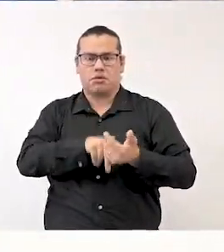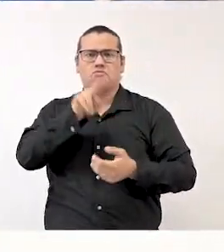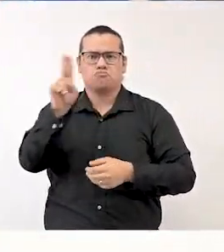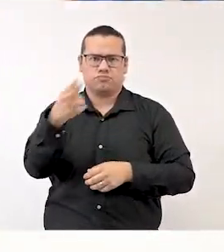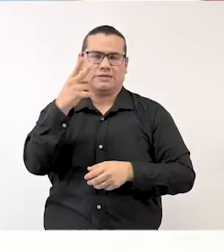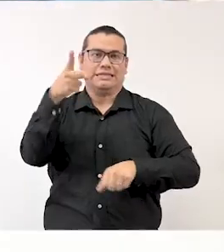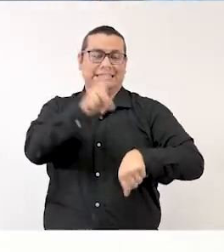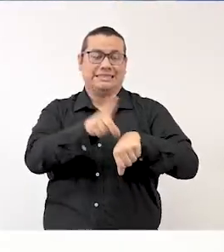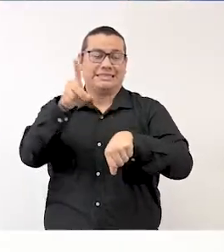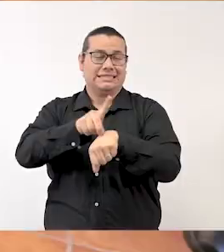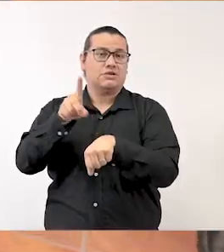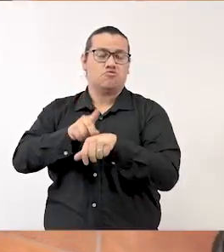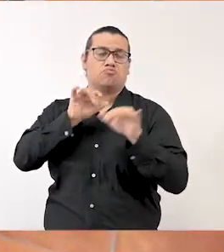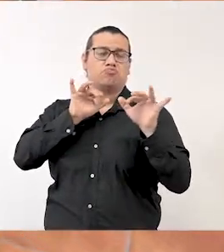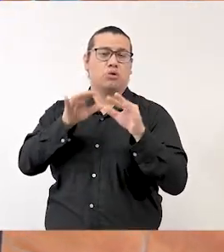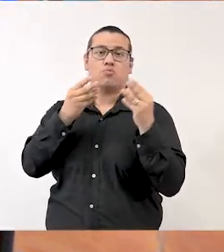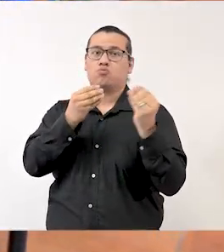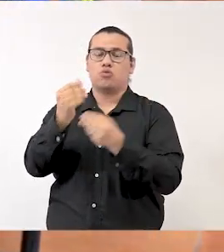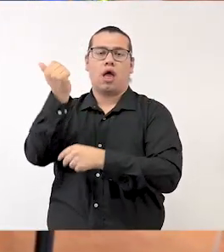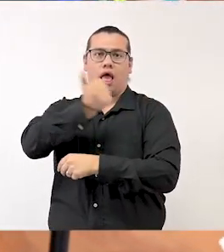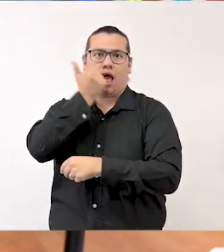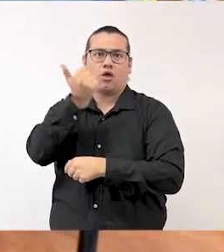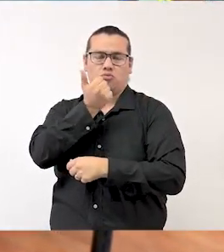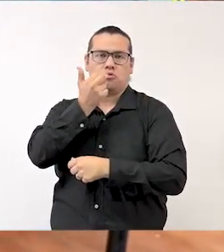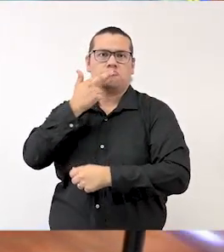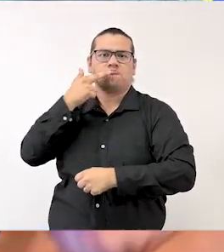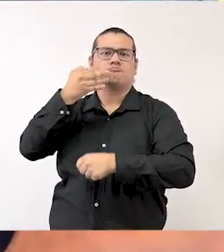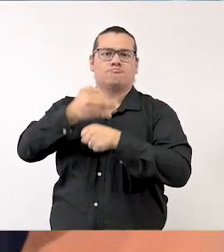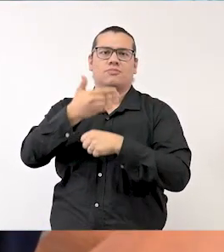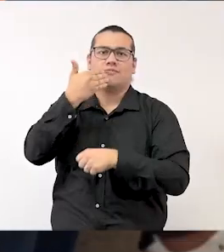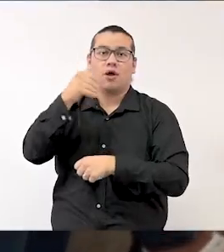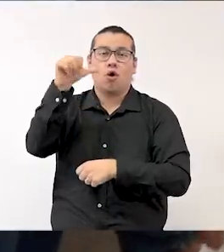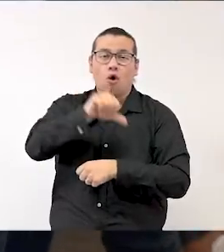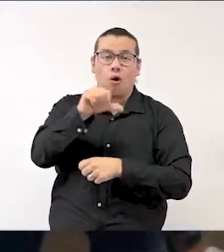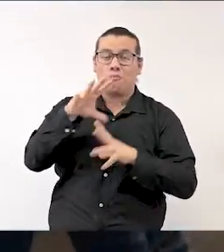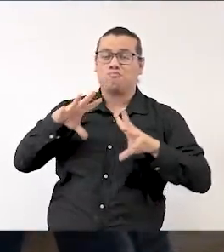a más estudiantes de manera responsable. Hoy somos más de 40 mil.